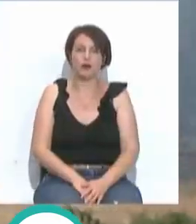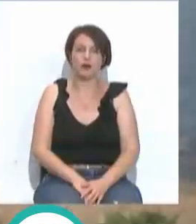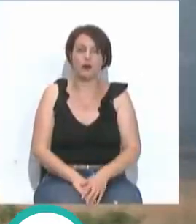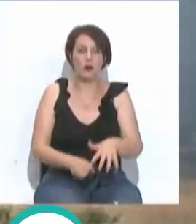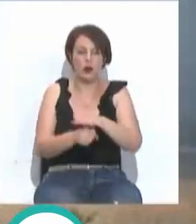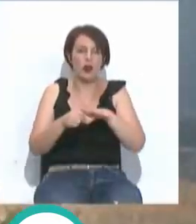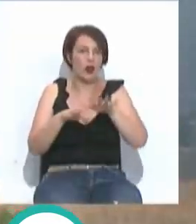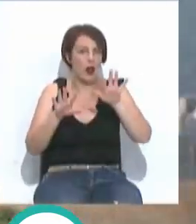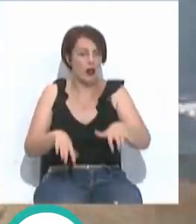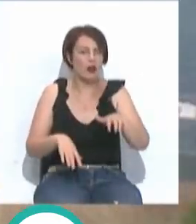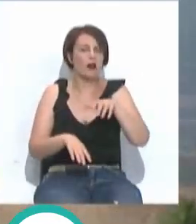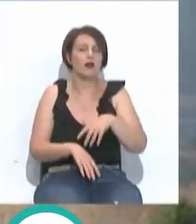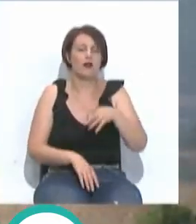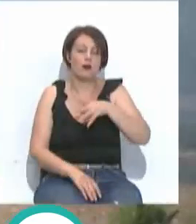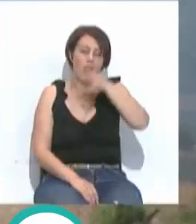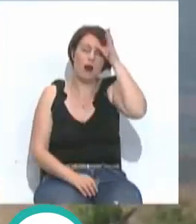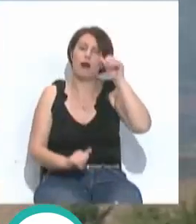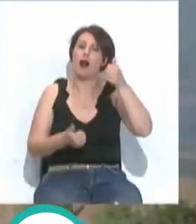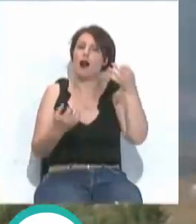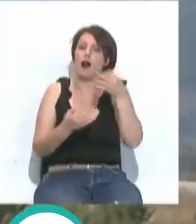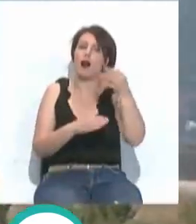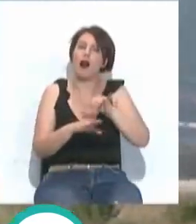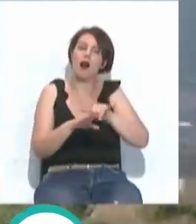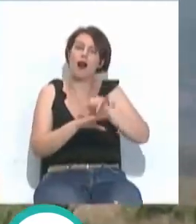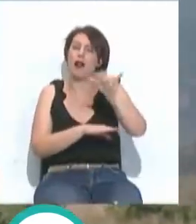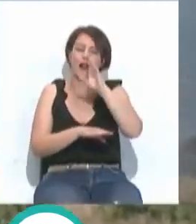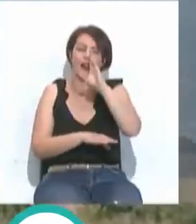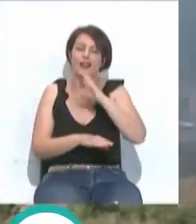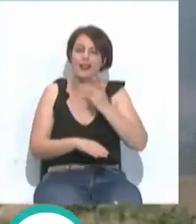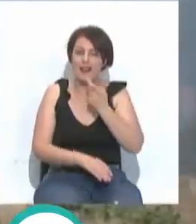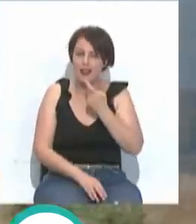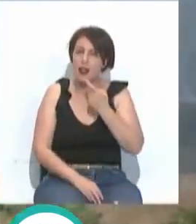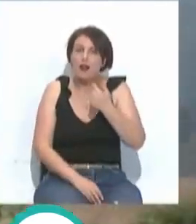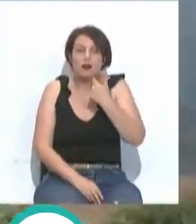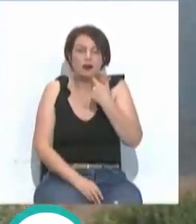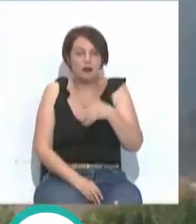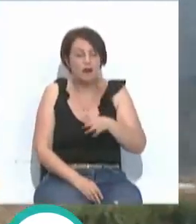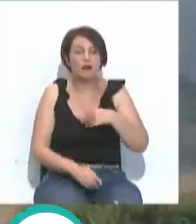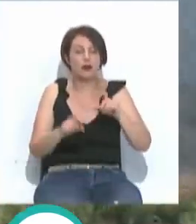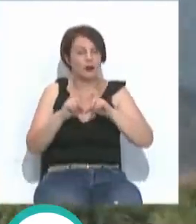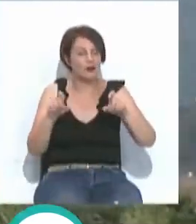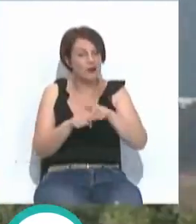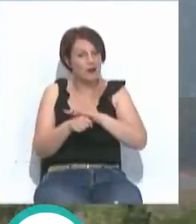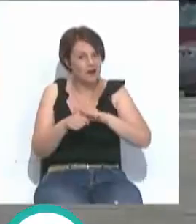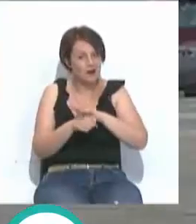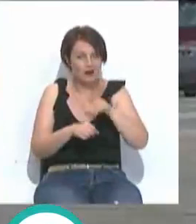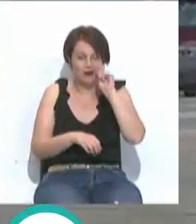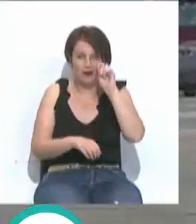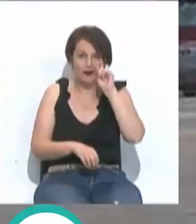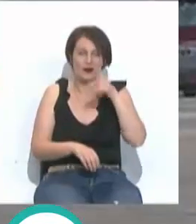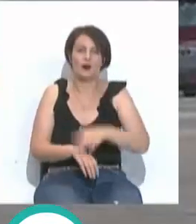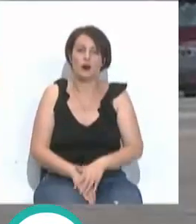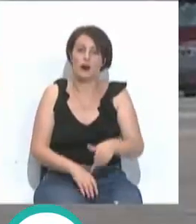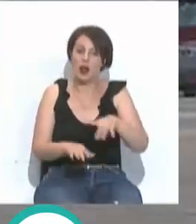La provincia de Cádiz contará este verano con una nueva conexión aérea directa con Santander, según ha informado el Patronato Provincial de Turismo.